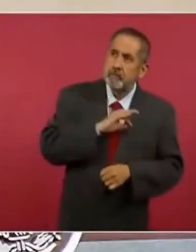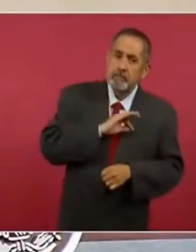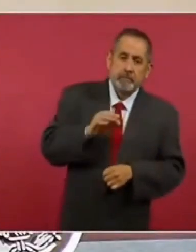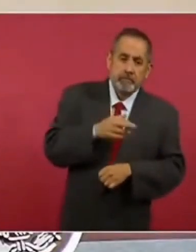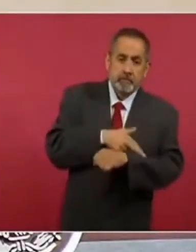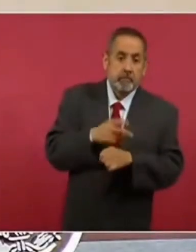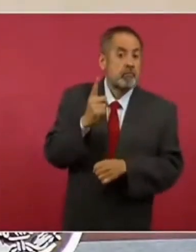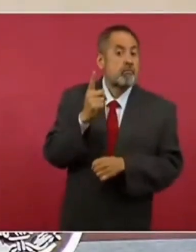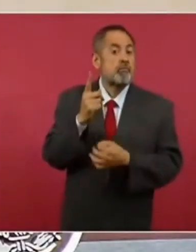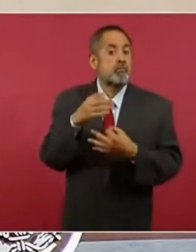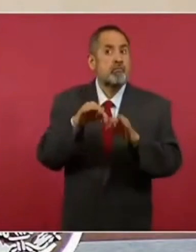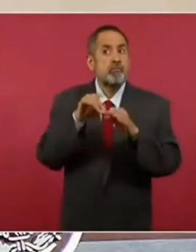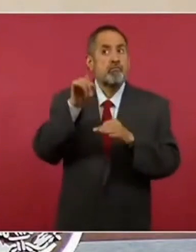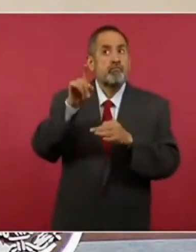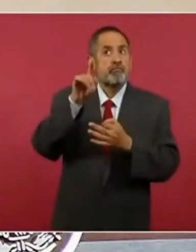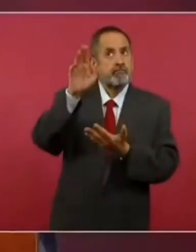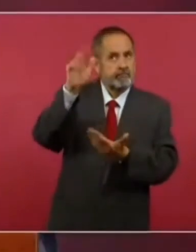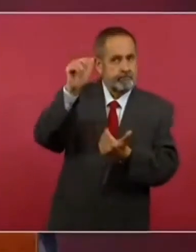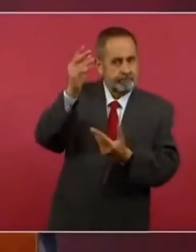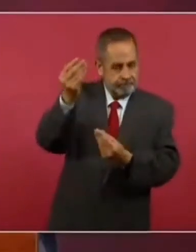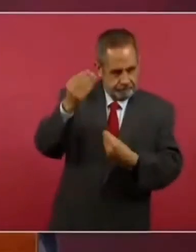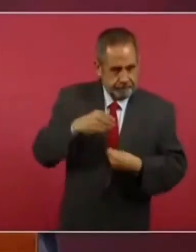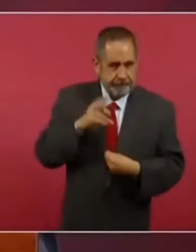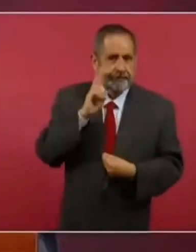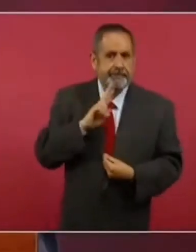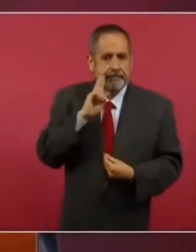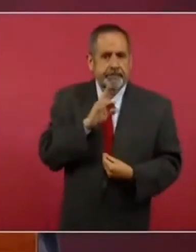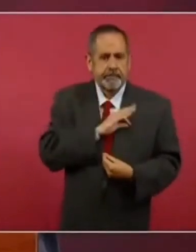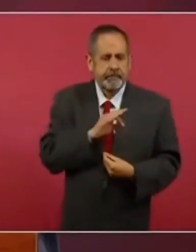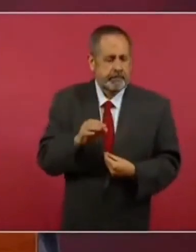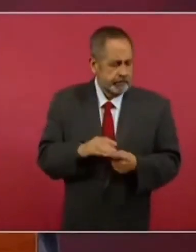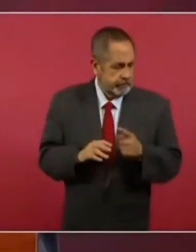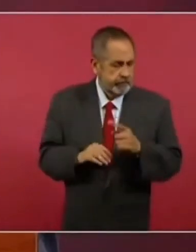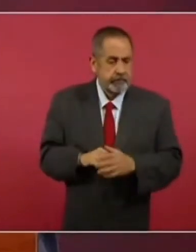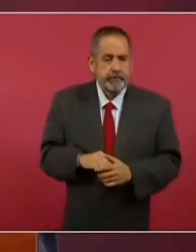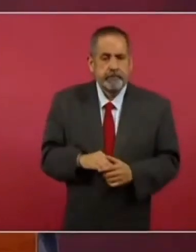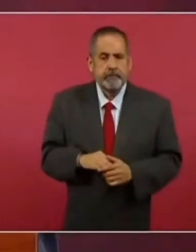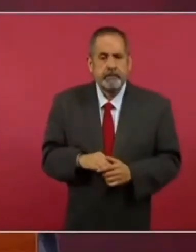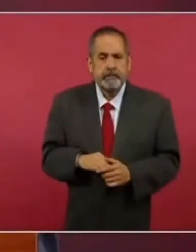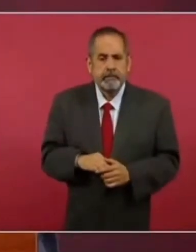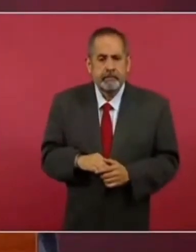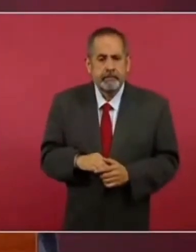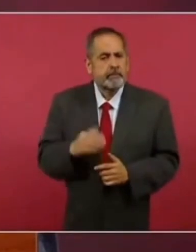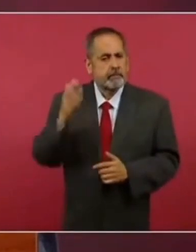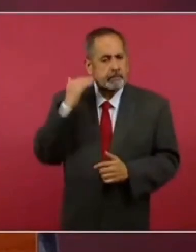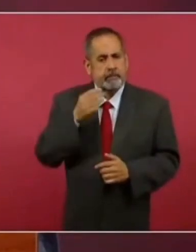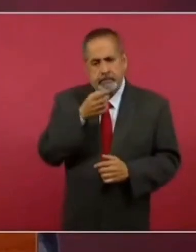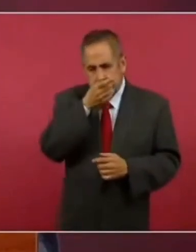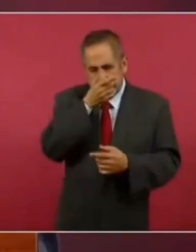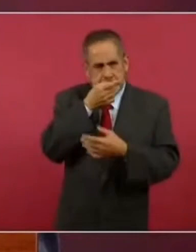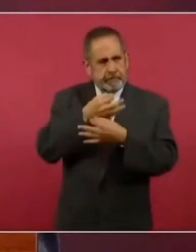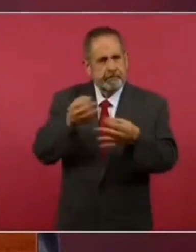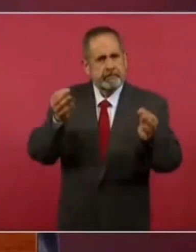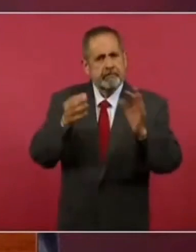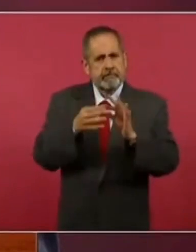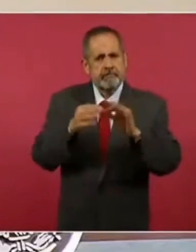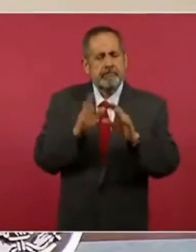muy importante pieza de la cual ya se ha dado cuenta